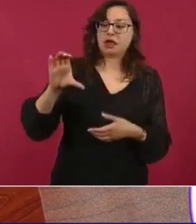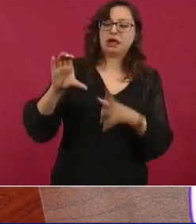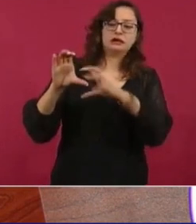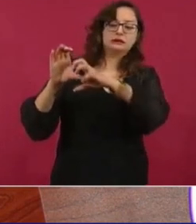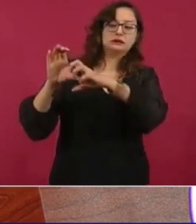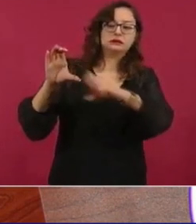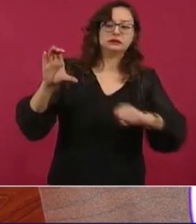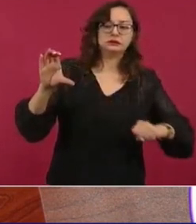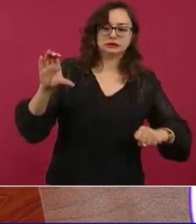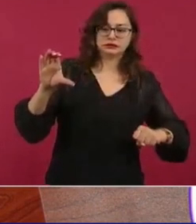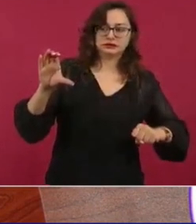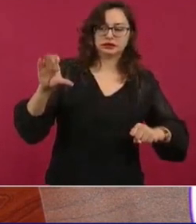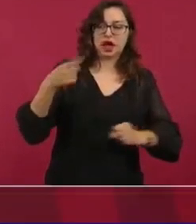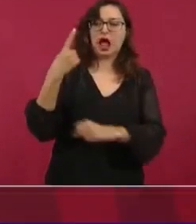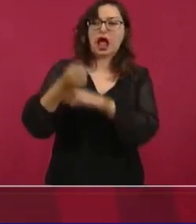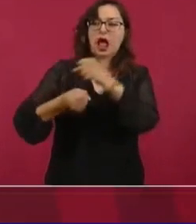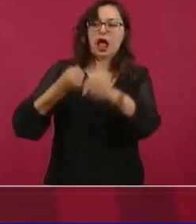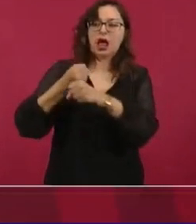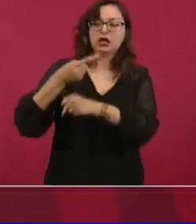pagarle año con año.